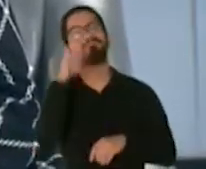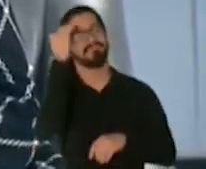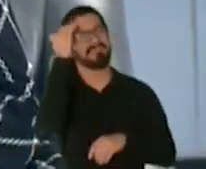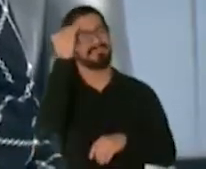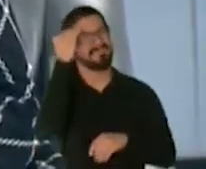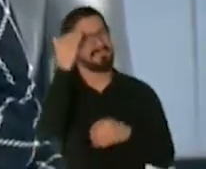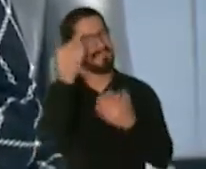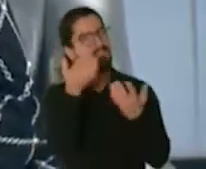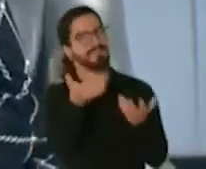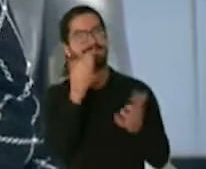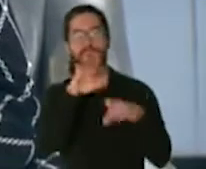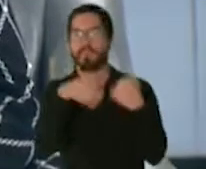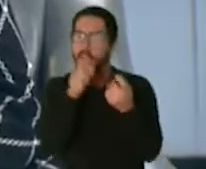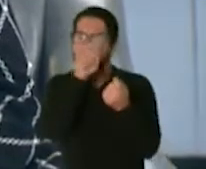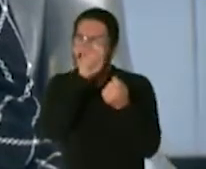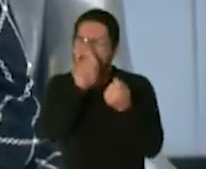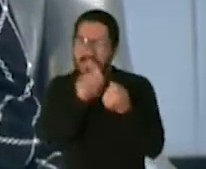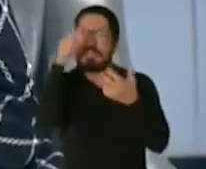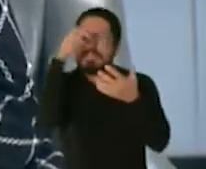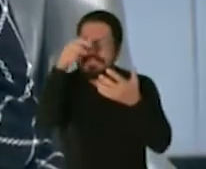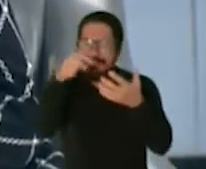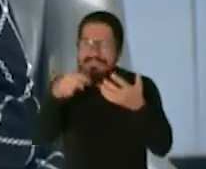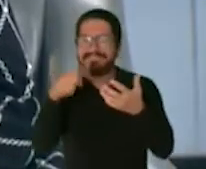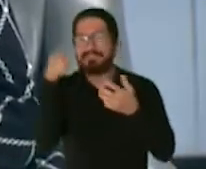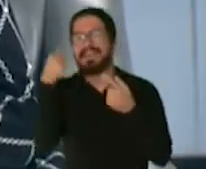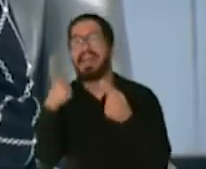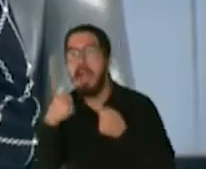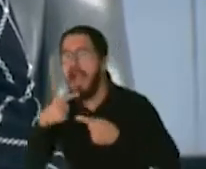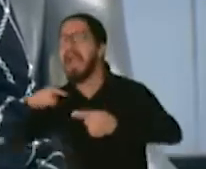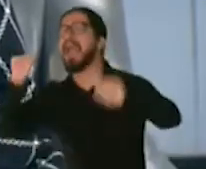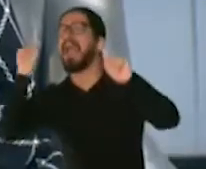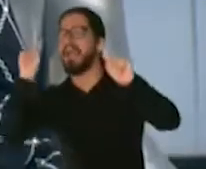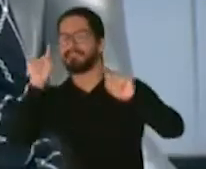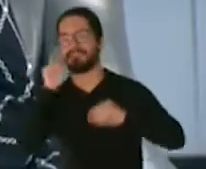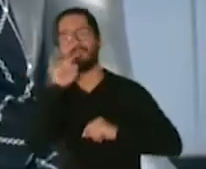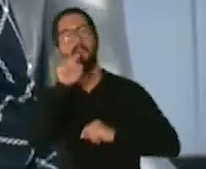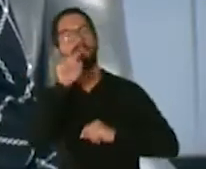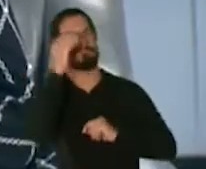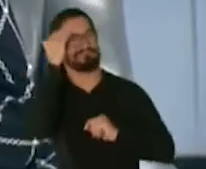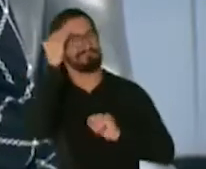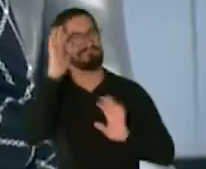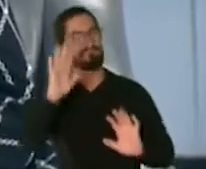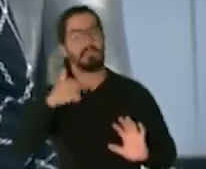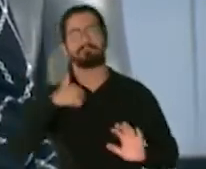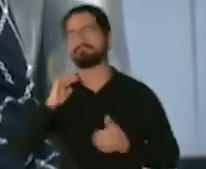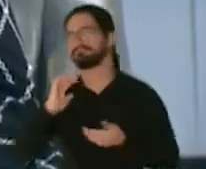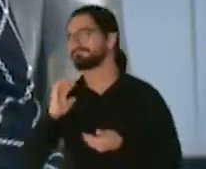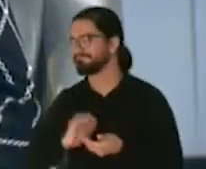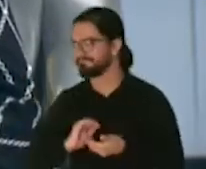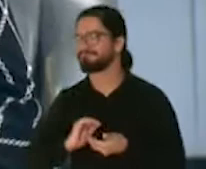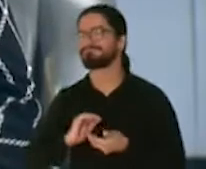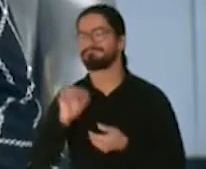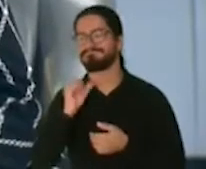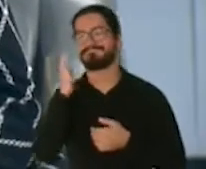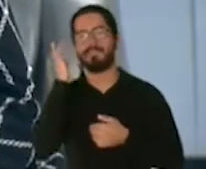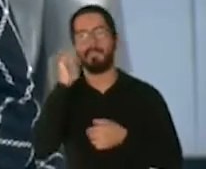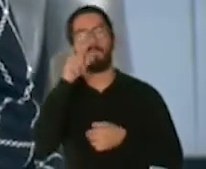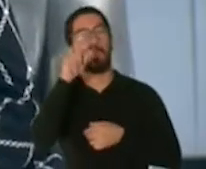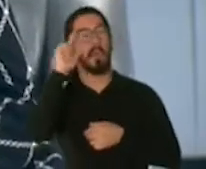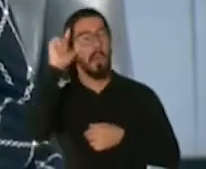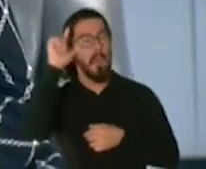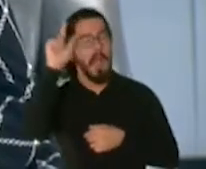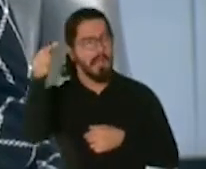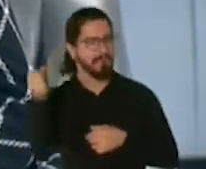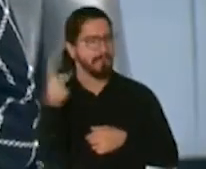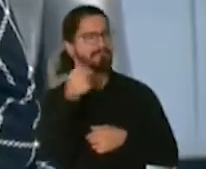tener, para que tengamos éxito, porque al final usted va a ser nuestro líder, usted va a ser nuestra cabeza, es el que nos toca gobernar por los próximos